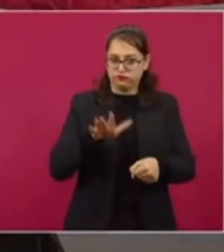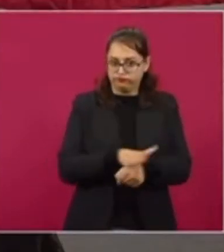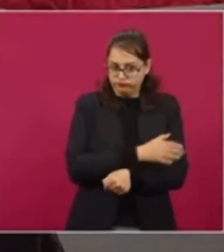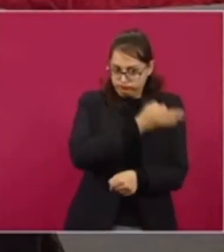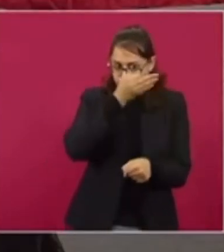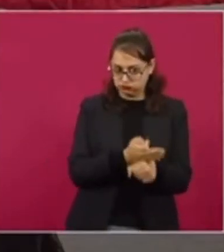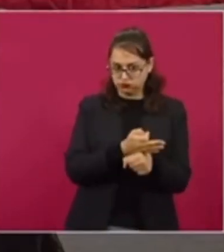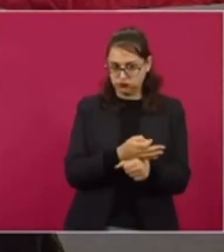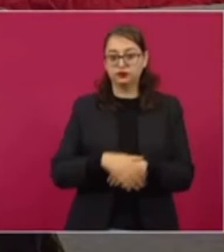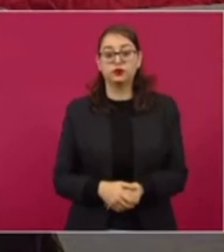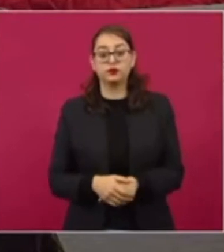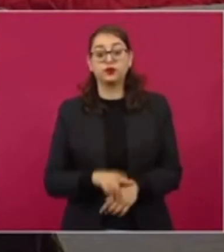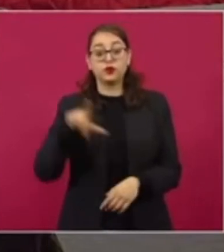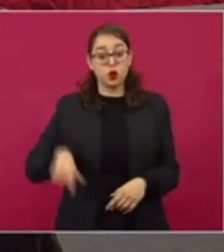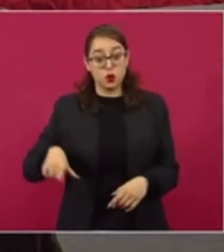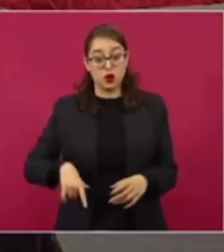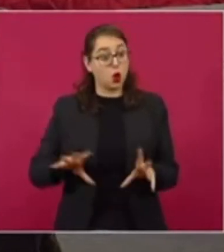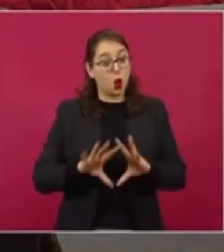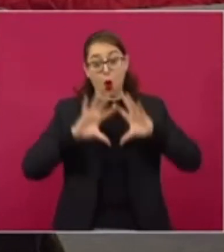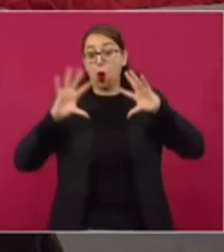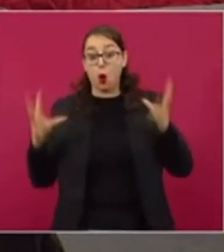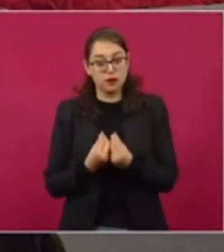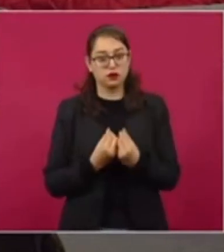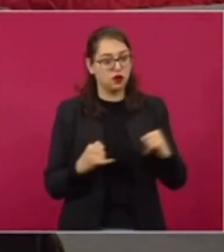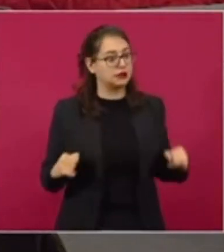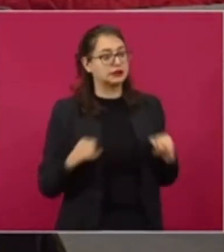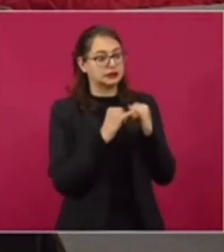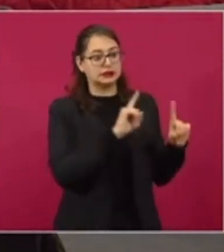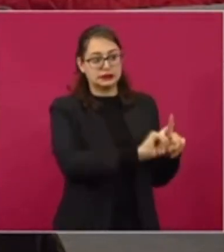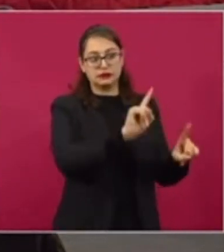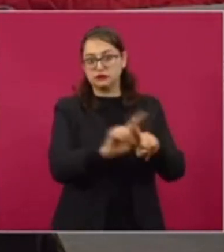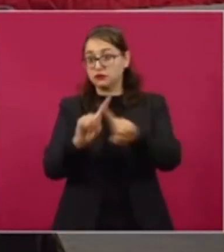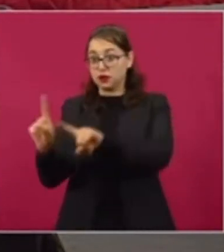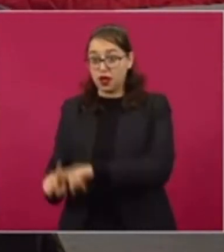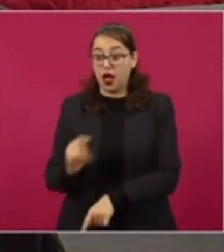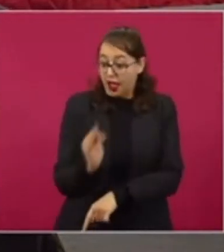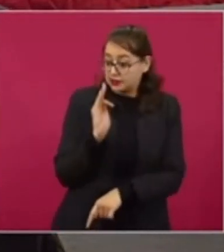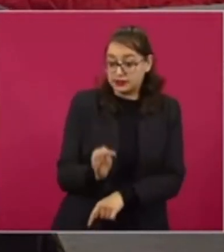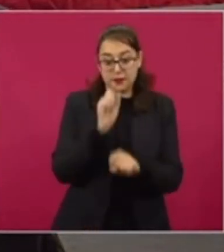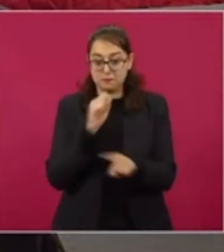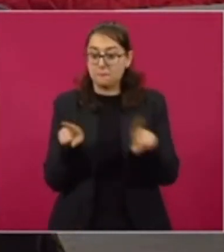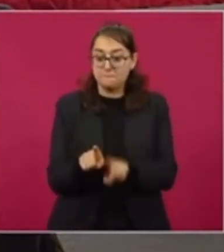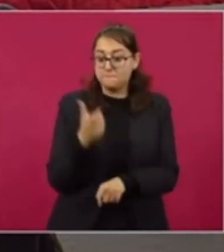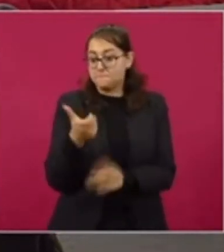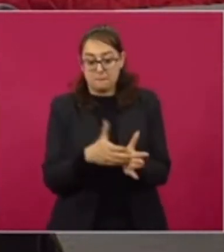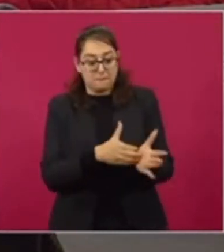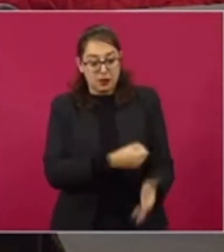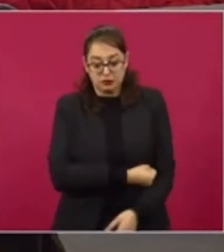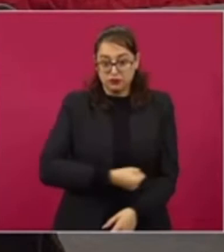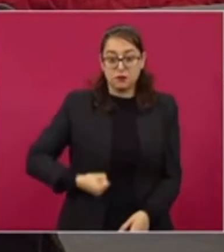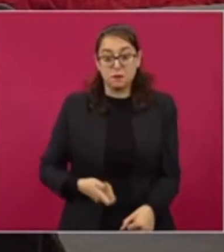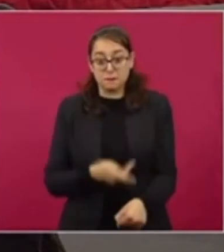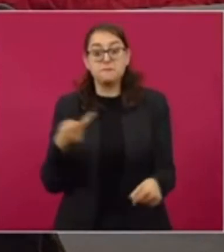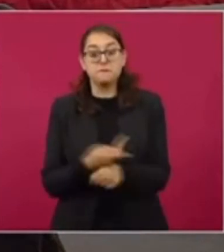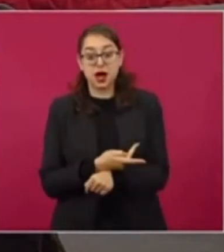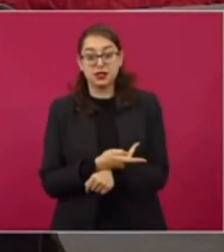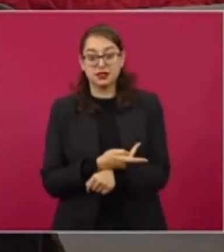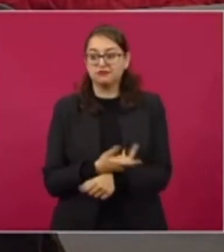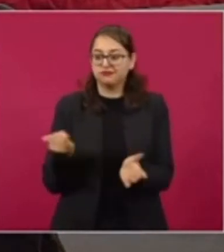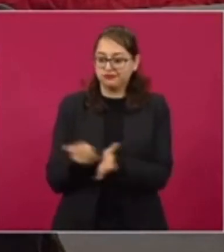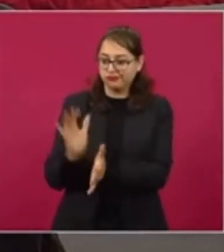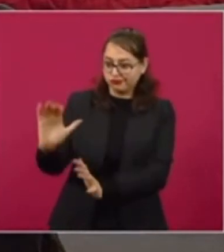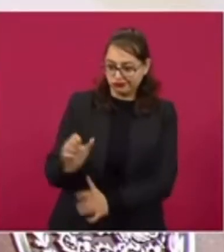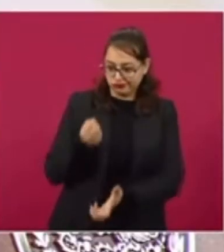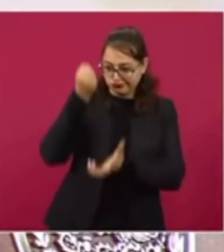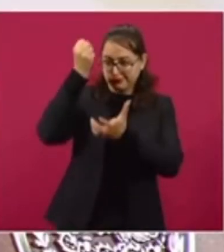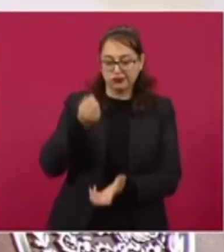política de Estado, ampliándose también a los órganos gubernamentales independientes del Ejecutivo, la austeridad republicana tiene el potencial de asegurar que los recursos